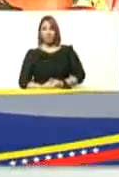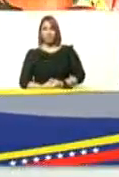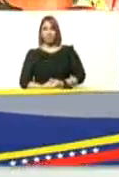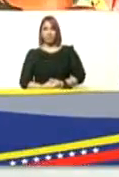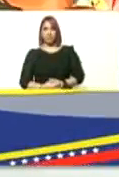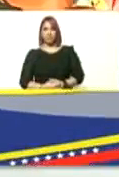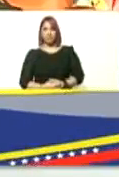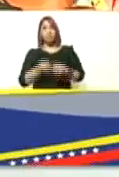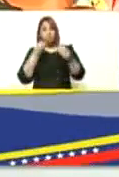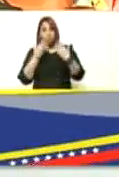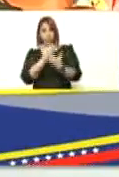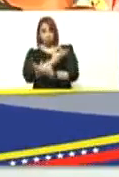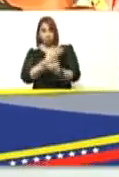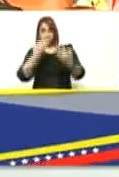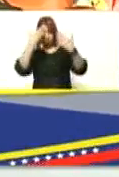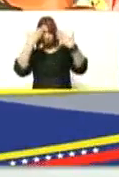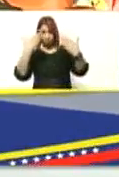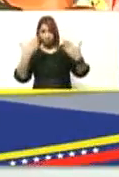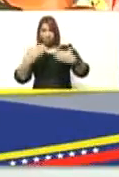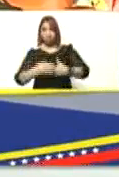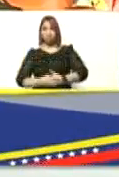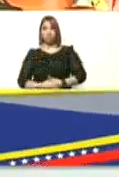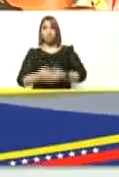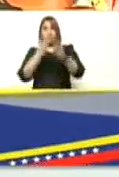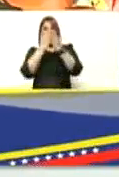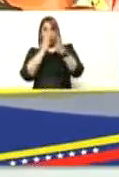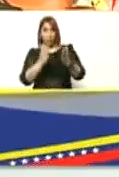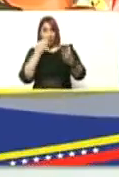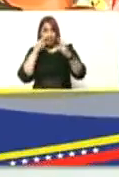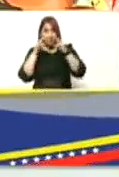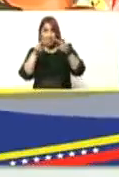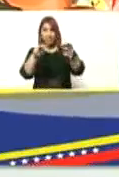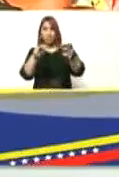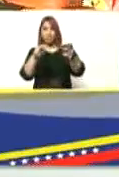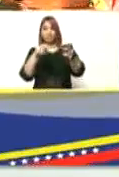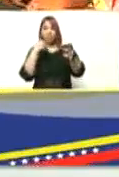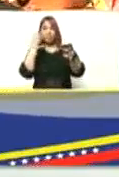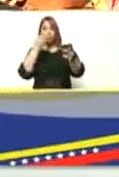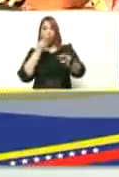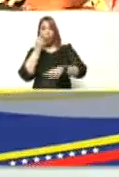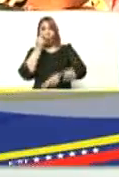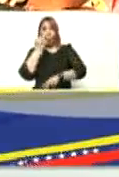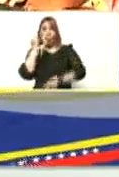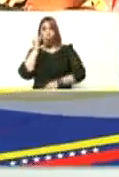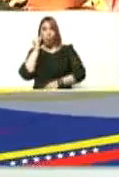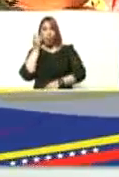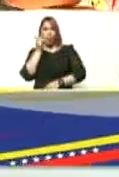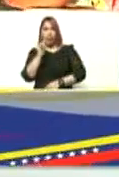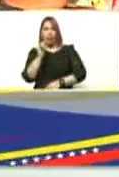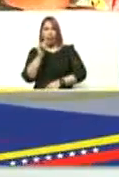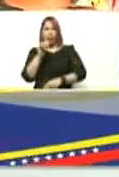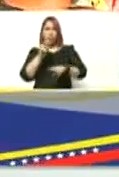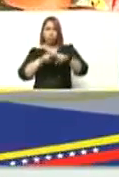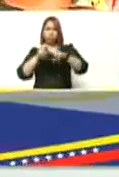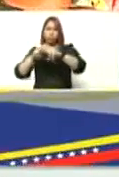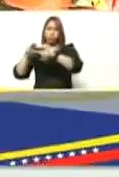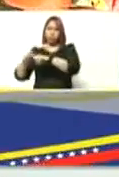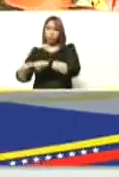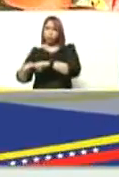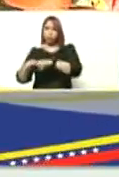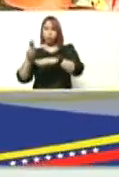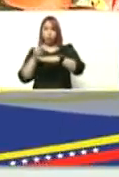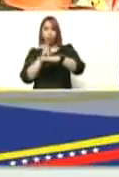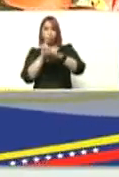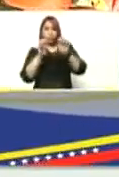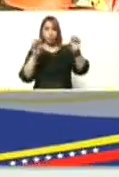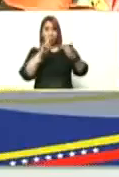bueno correcto mi saludo mira a los estudiantes a las muchachas y muchachos que están ahí presentes en la unidad educativa nacional Francisco